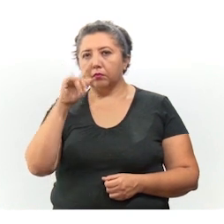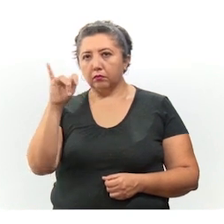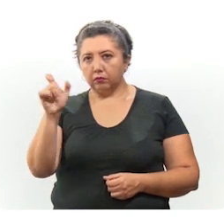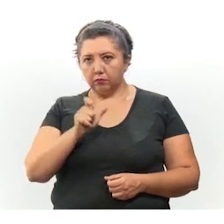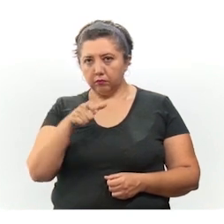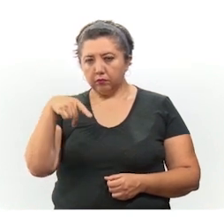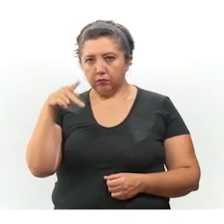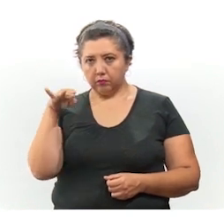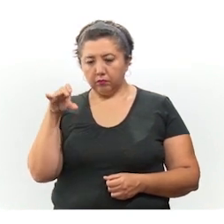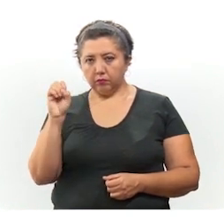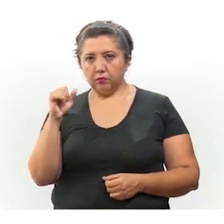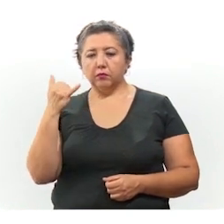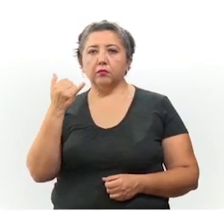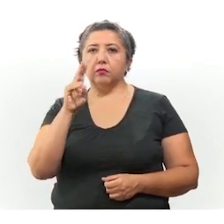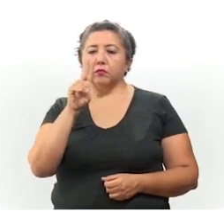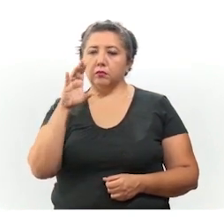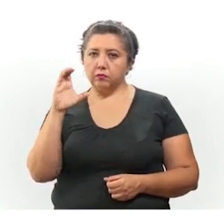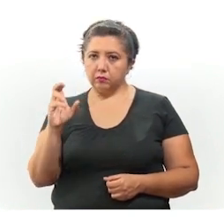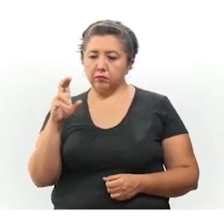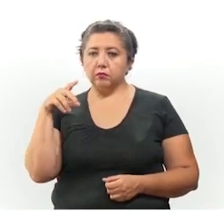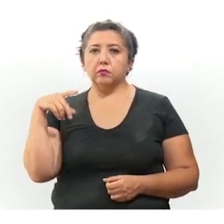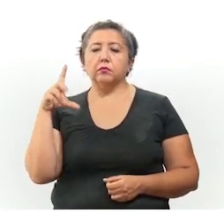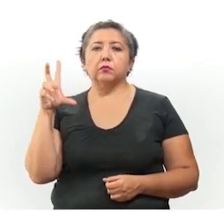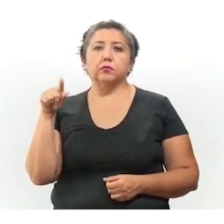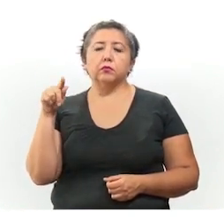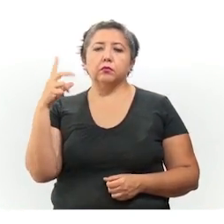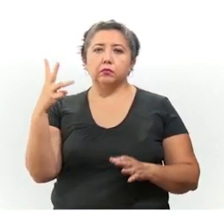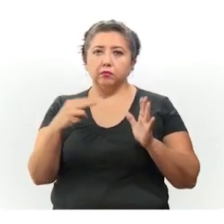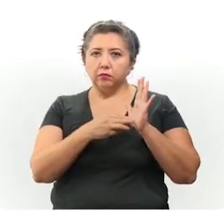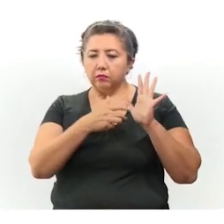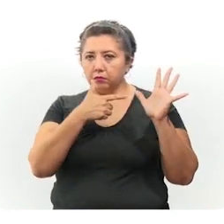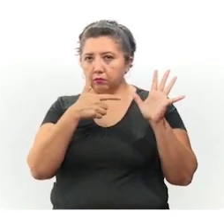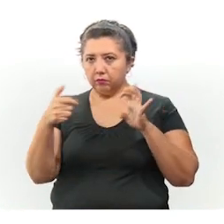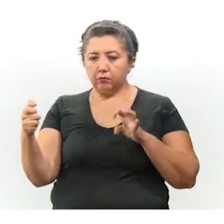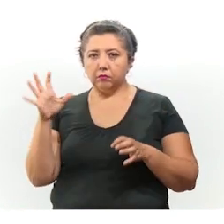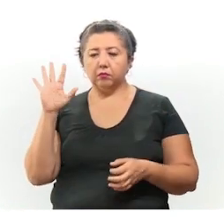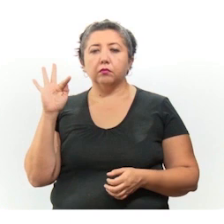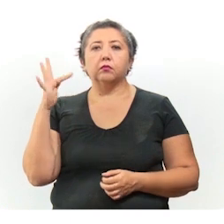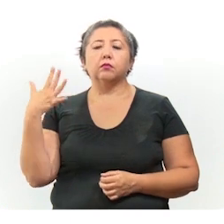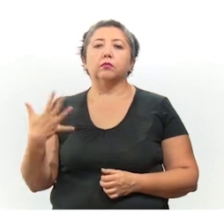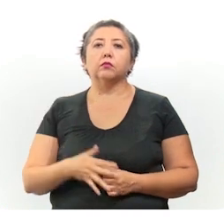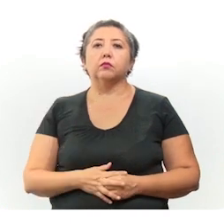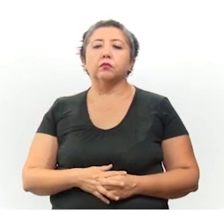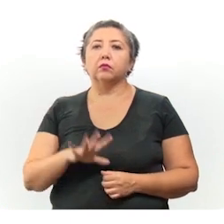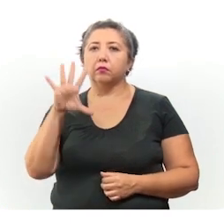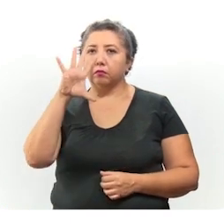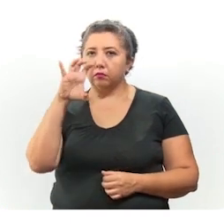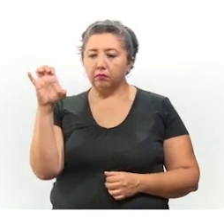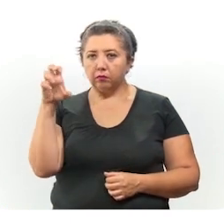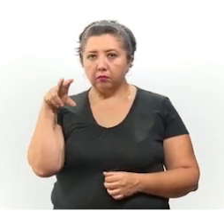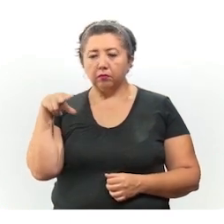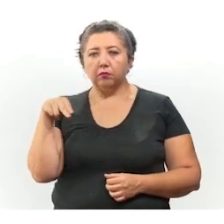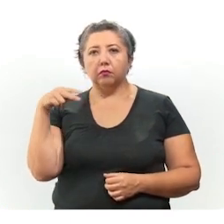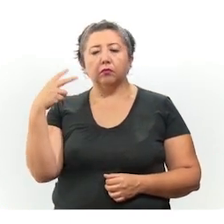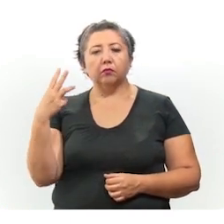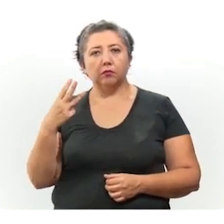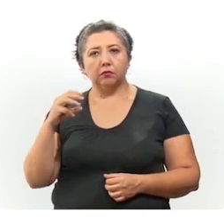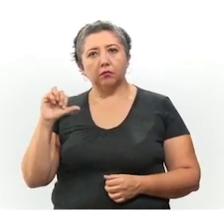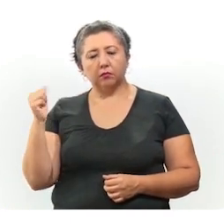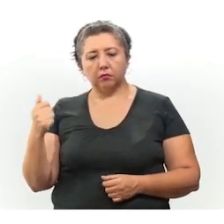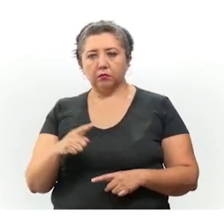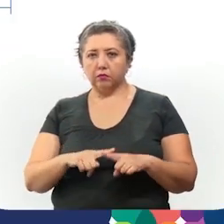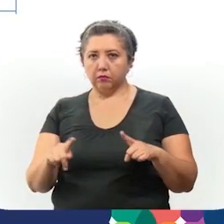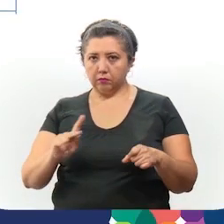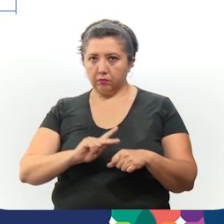Tixcococ y Ucú. De los 72.645 casos positivos, 583 son de otro país u otro